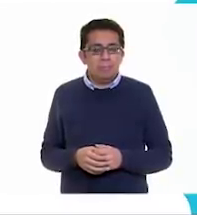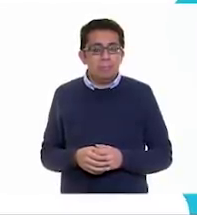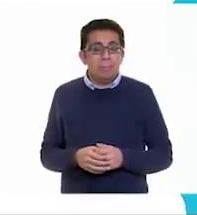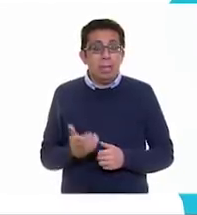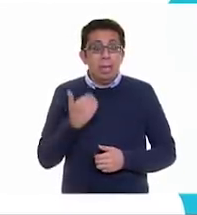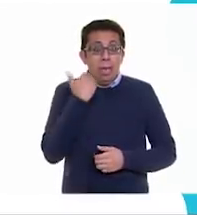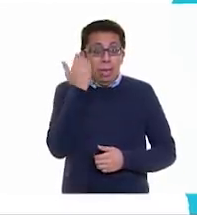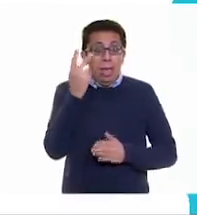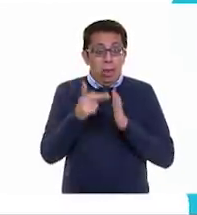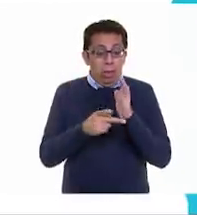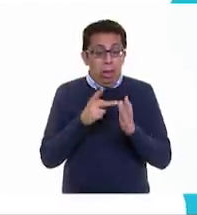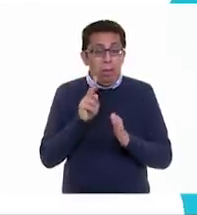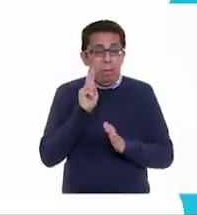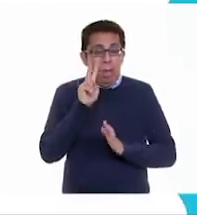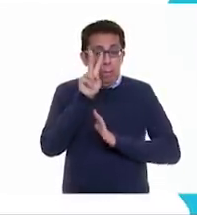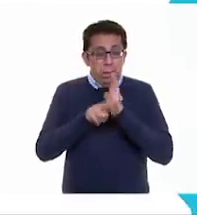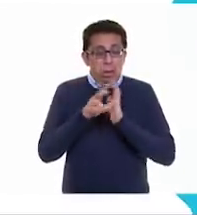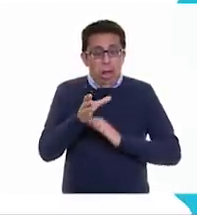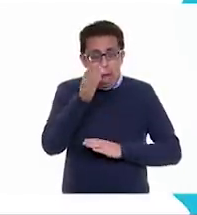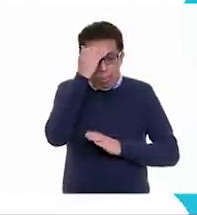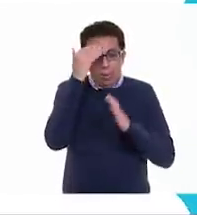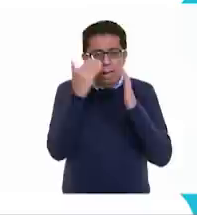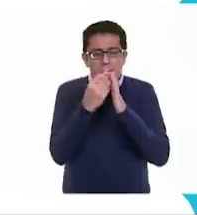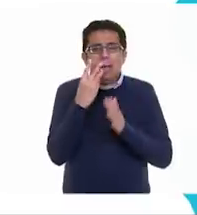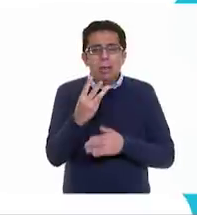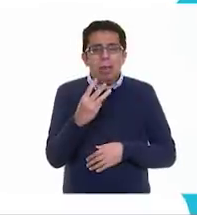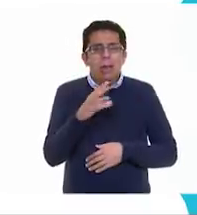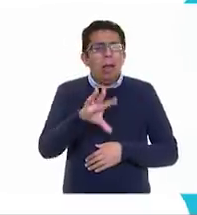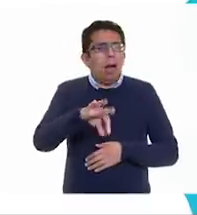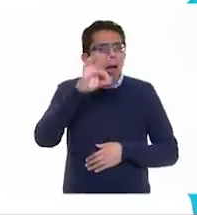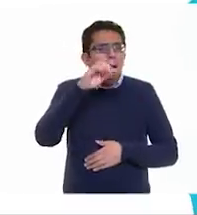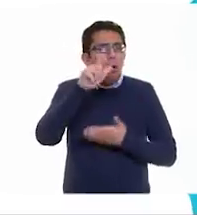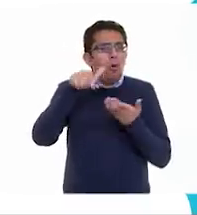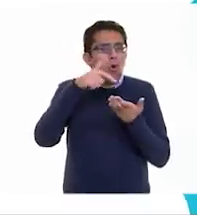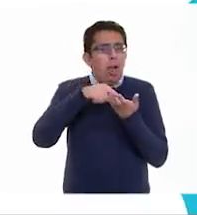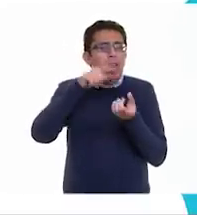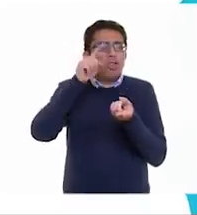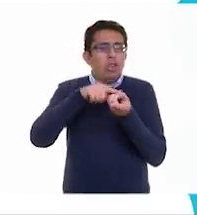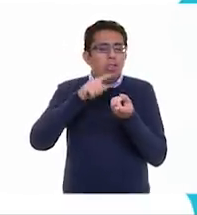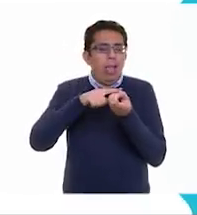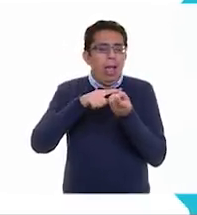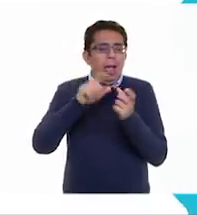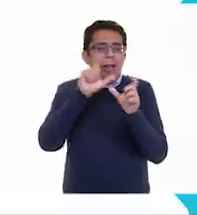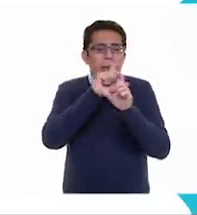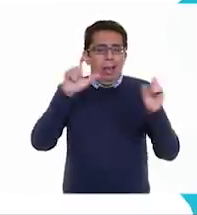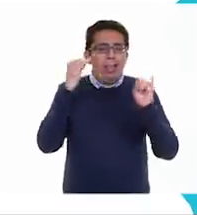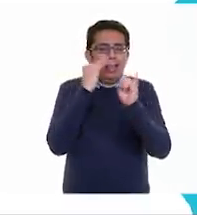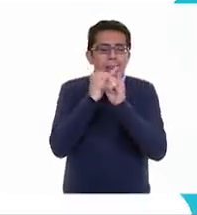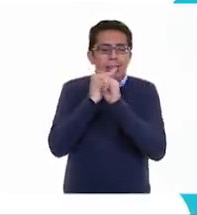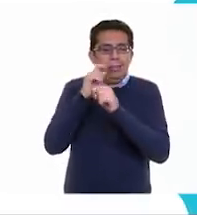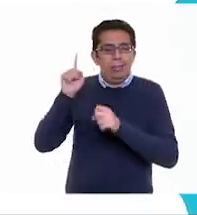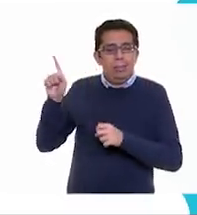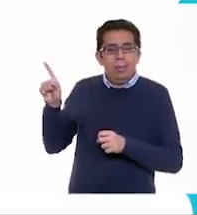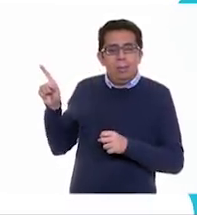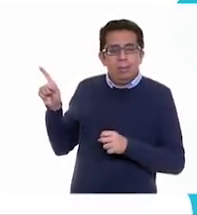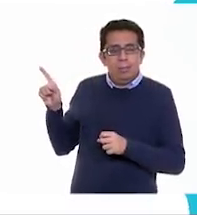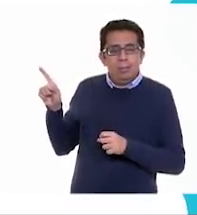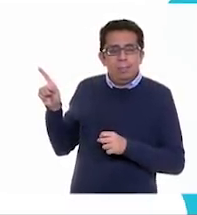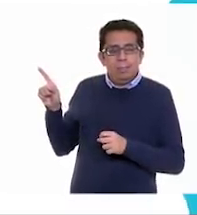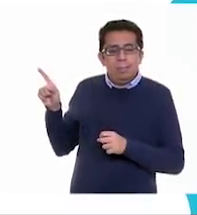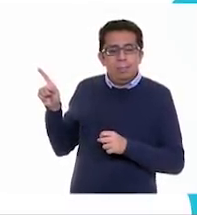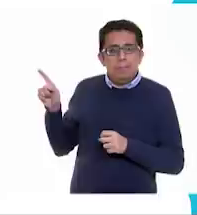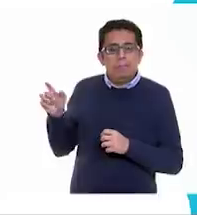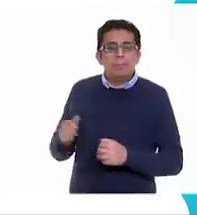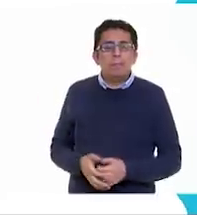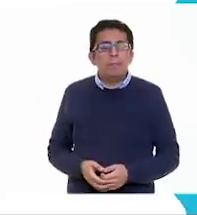Si quieres volver a ver los programas de Aprende en Casa 3, los puedes encontrar en la siguiente liga. Aprende en Casa.cep